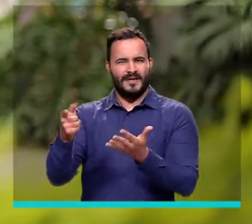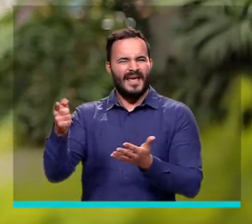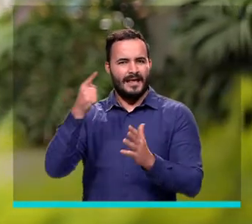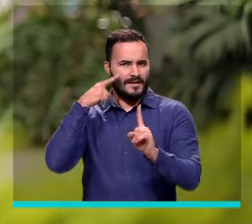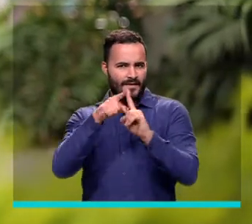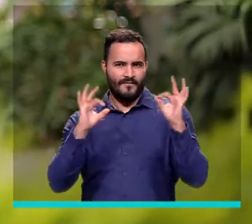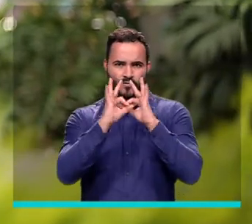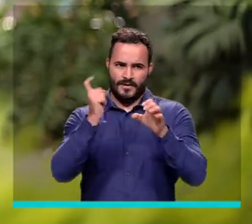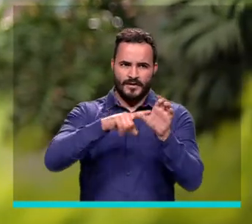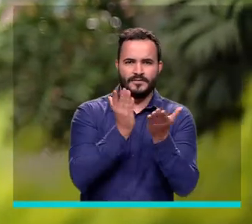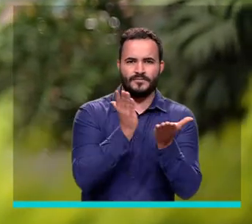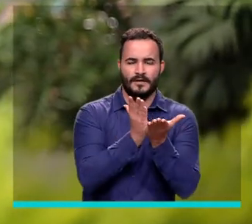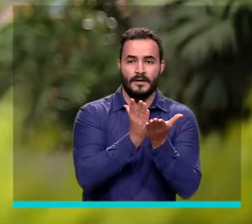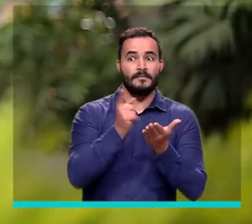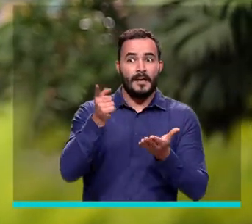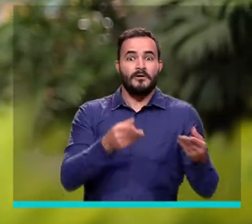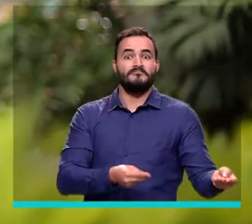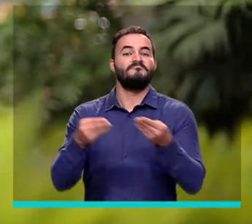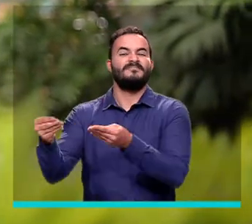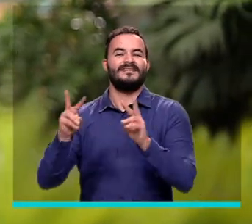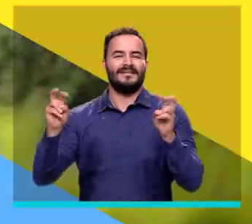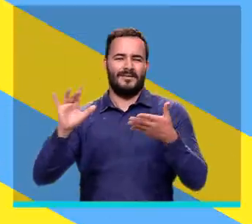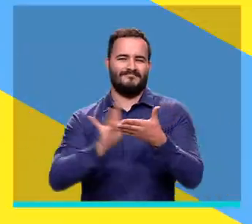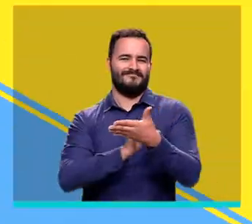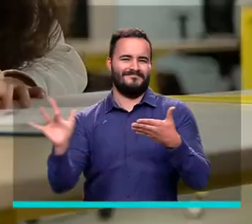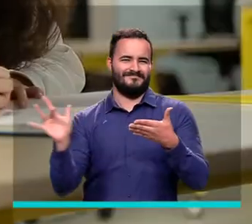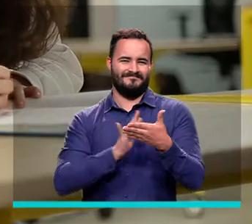.0, recibieron tabletas digitales.